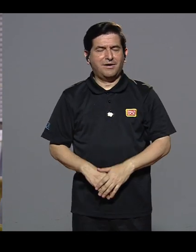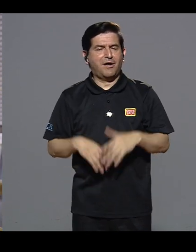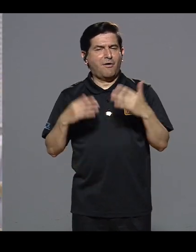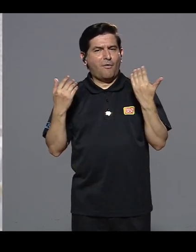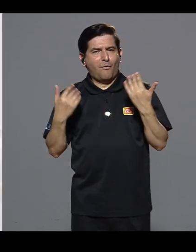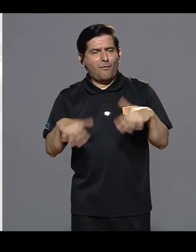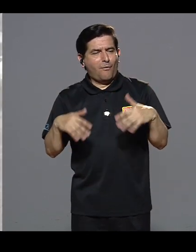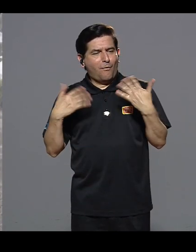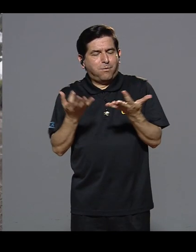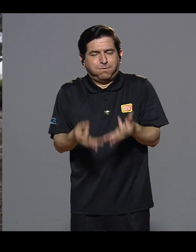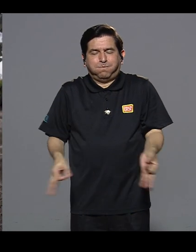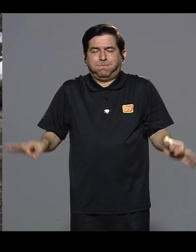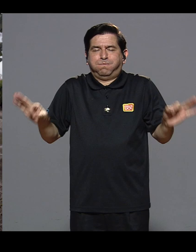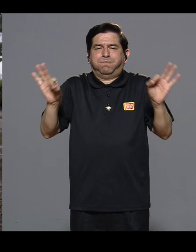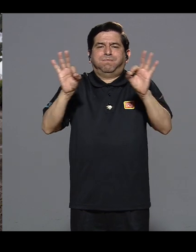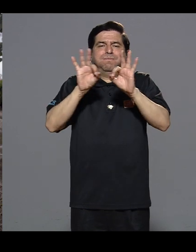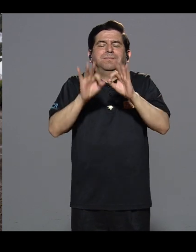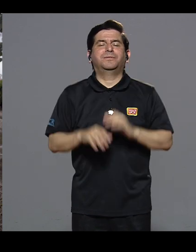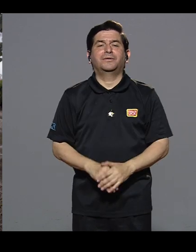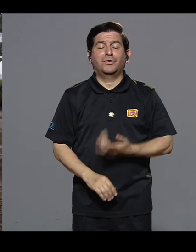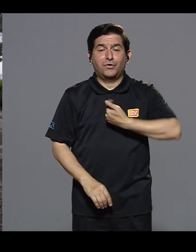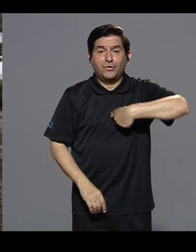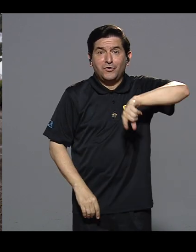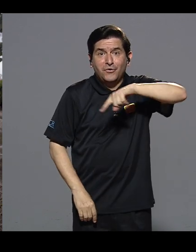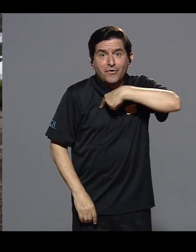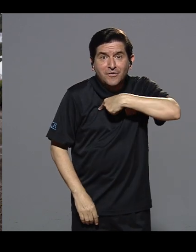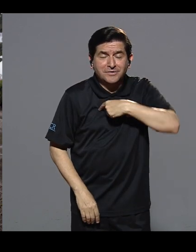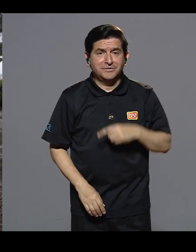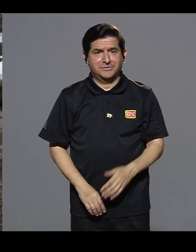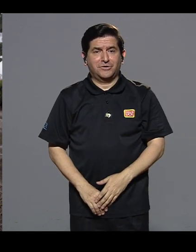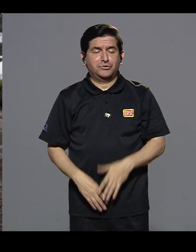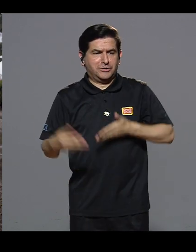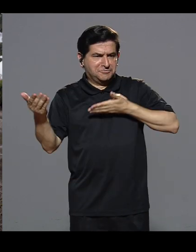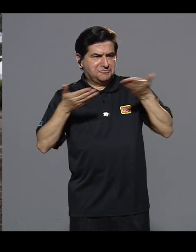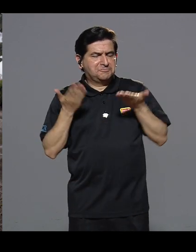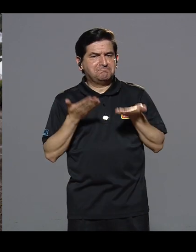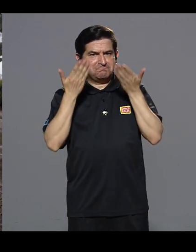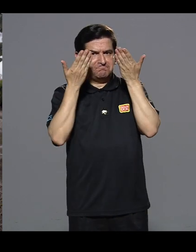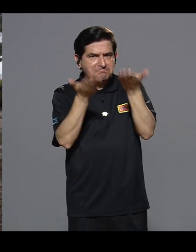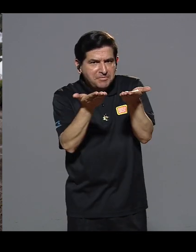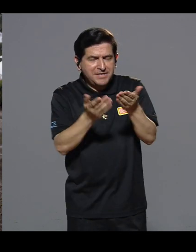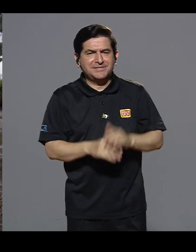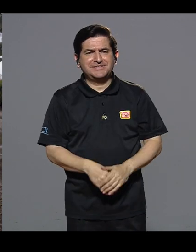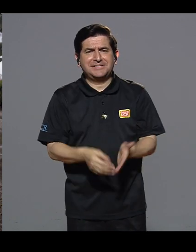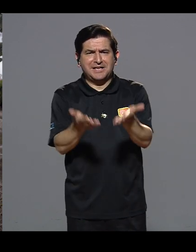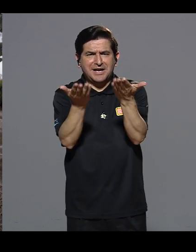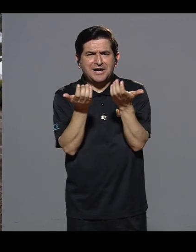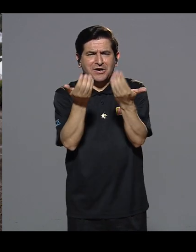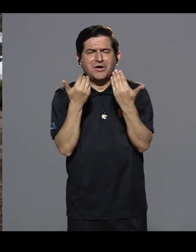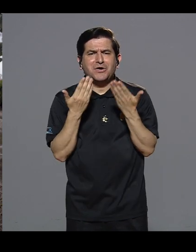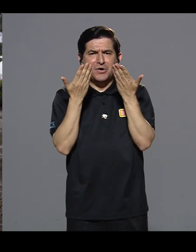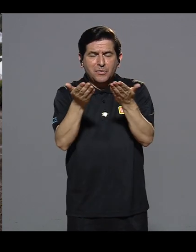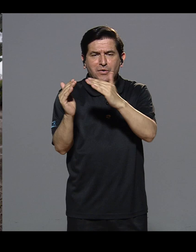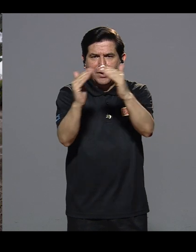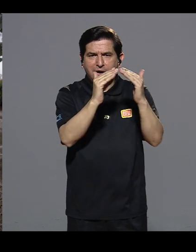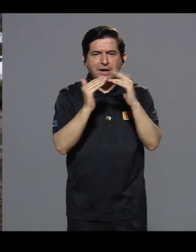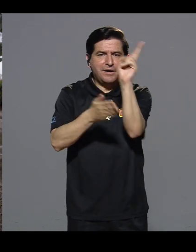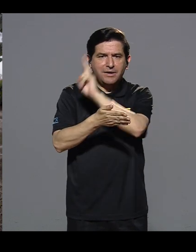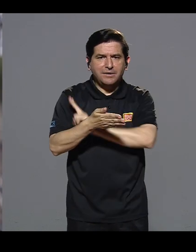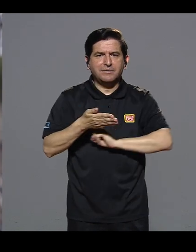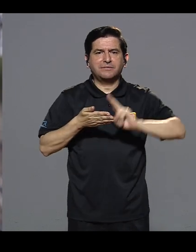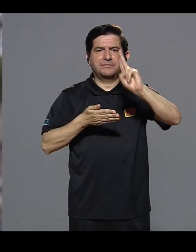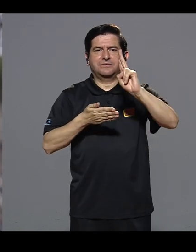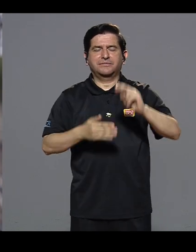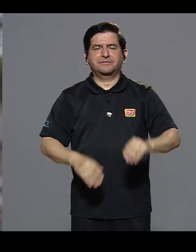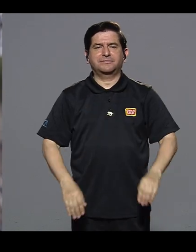Encontrarla a ella fue sumamente importante para poder nosotros brindar el servicio como lo queremos